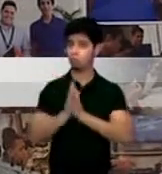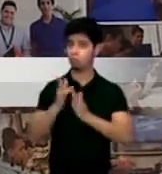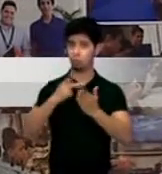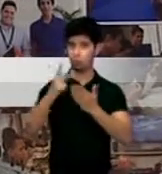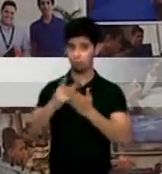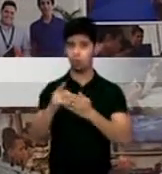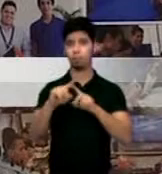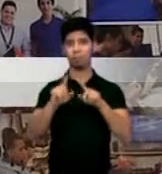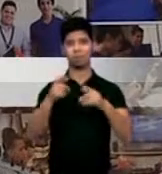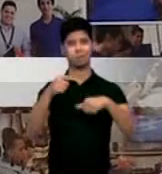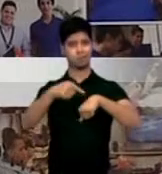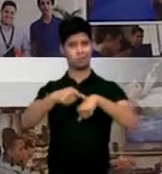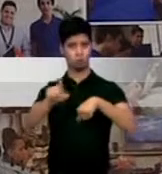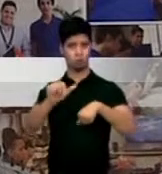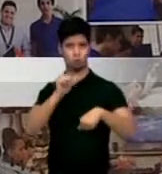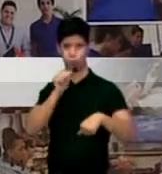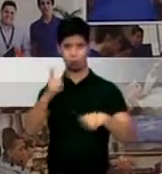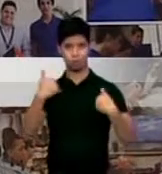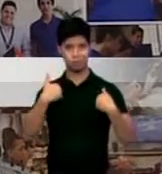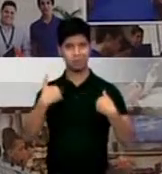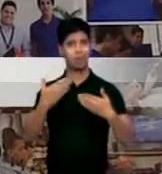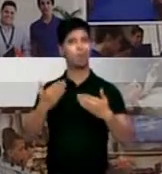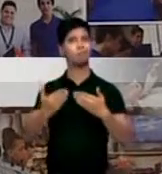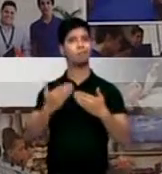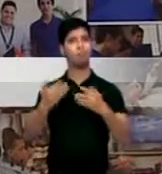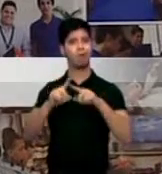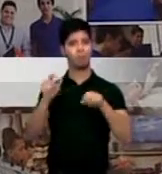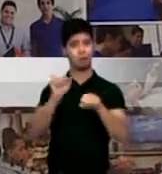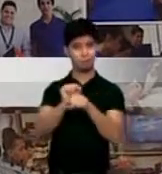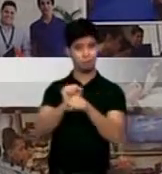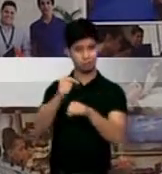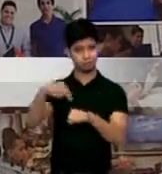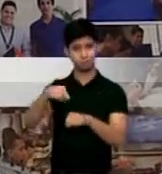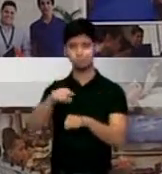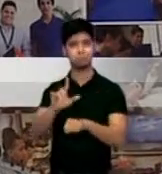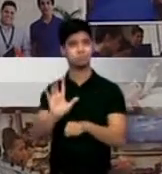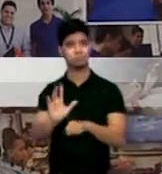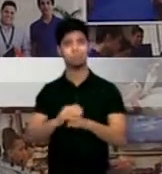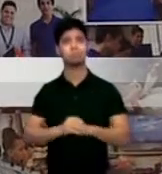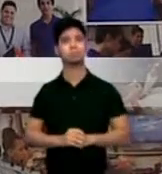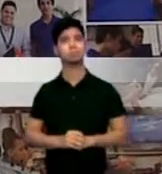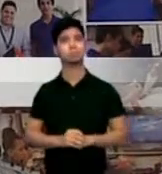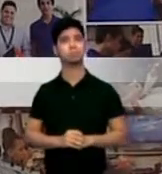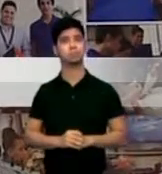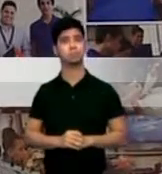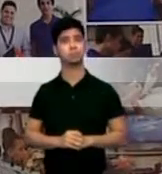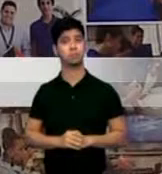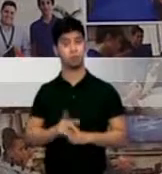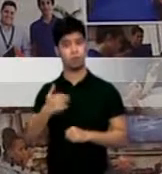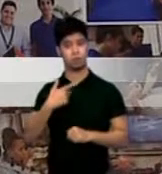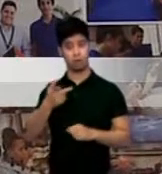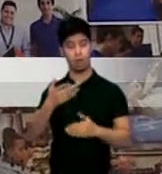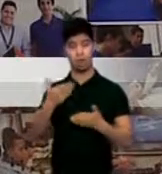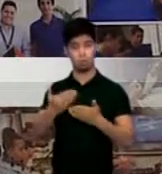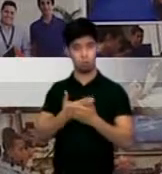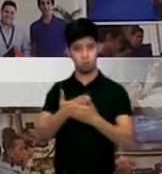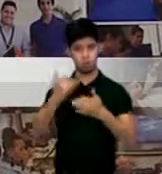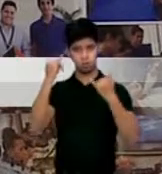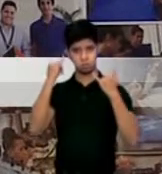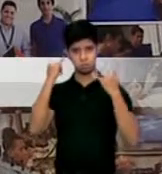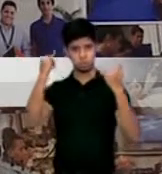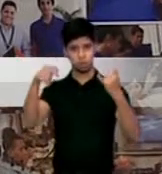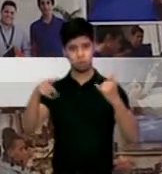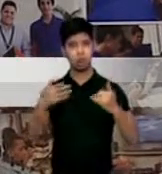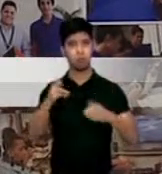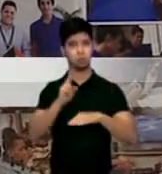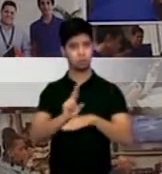entonces yo no tenía estas facilidades como las tenemos aquí en IDEA STEAM. Y creo que la iniciativa que tiene esta